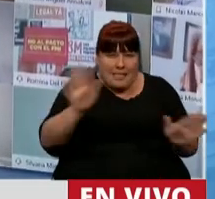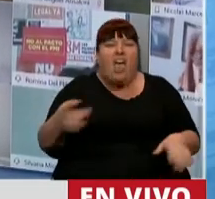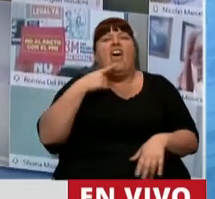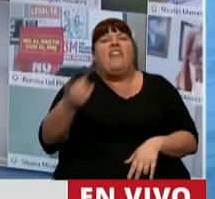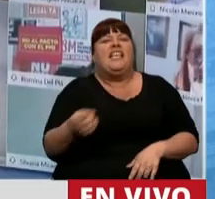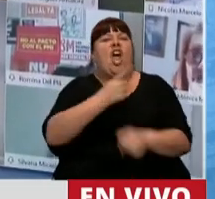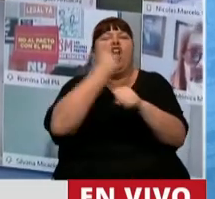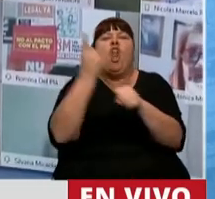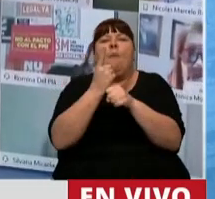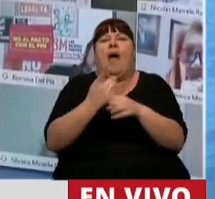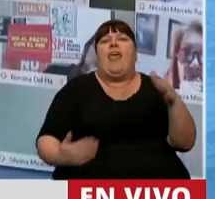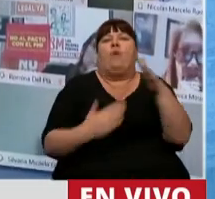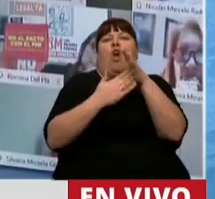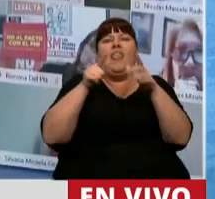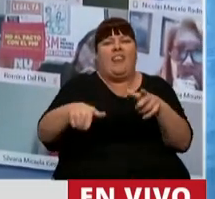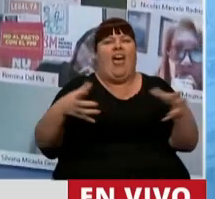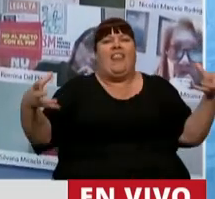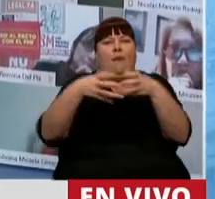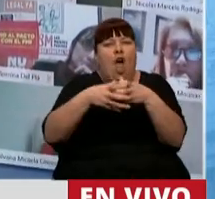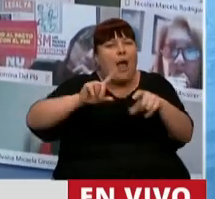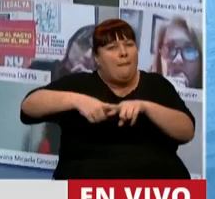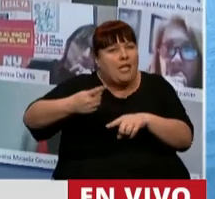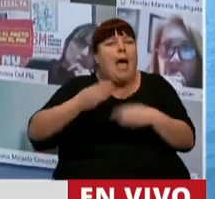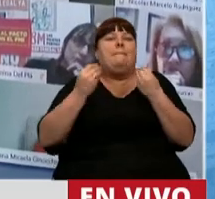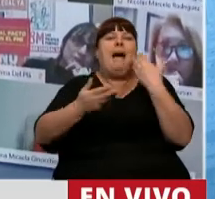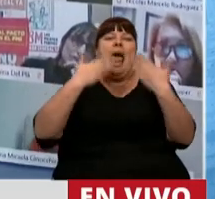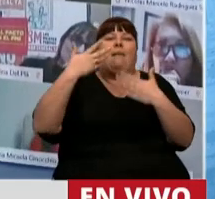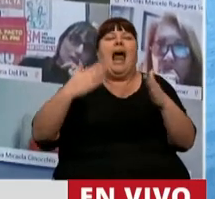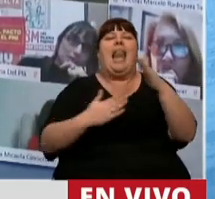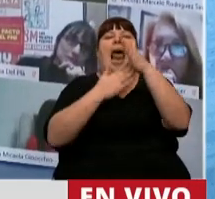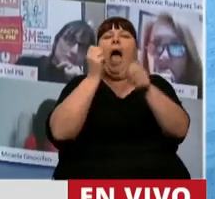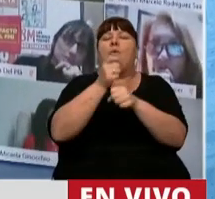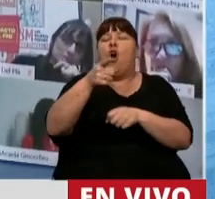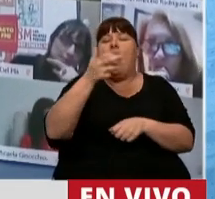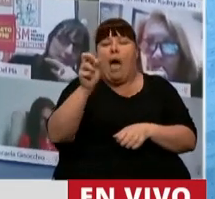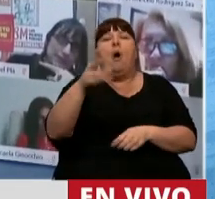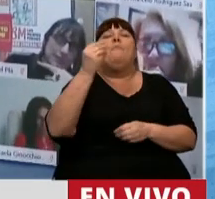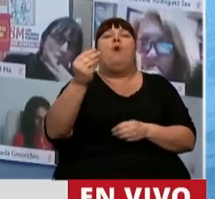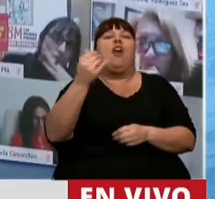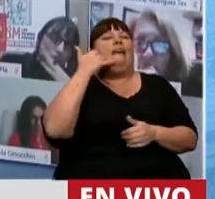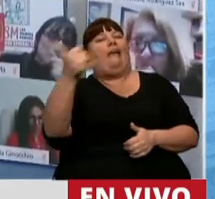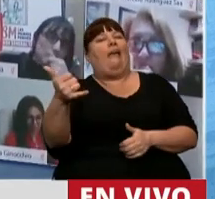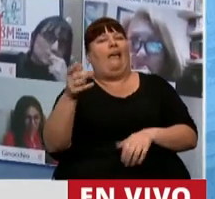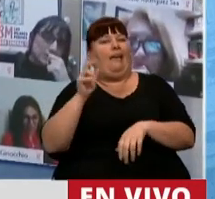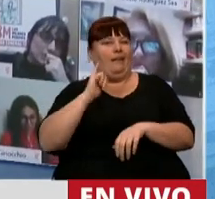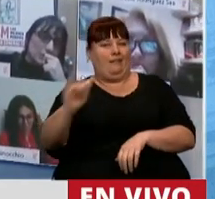decir que son incapaces las autoridades de este interbloque para hablar en labor parlamentaria porque recibieron un telefonazo.